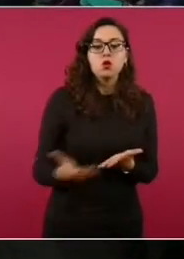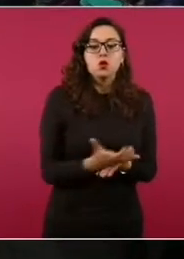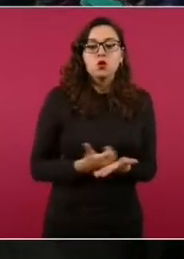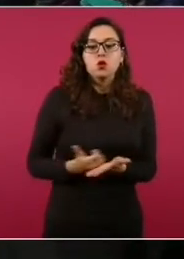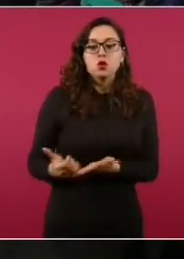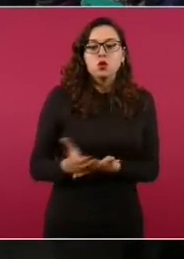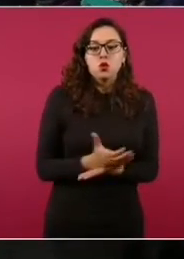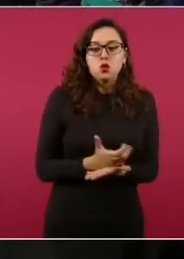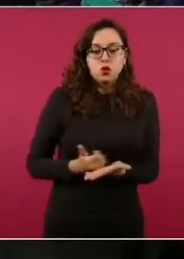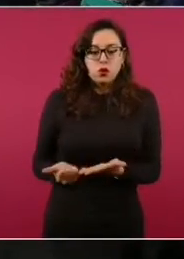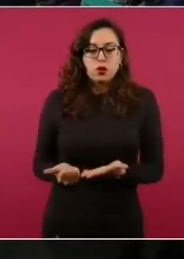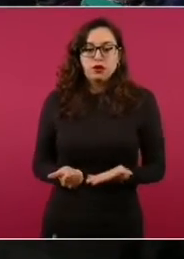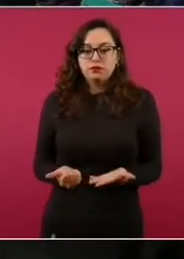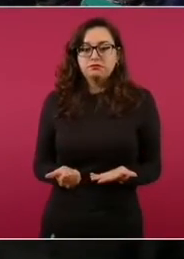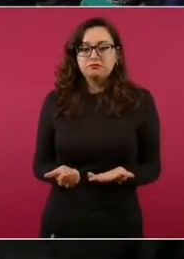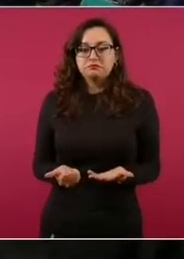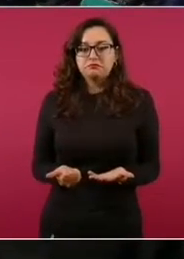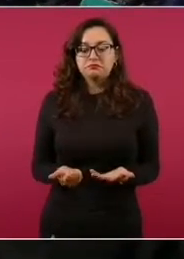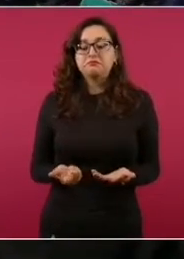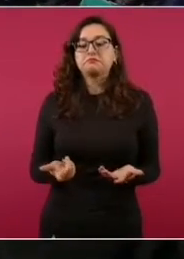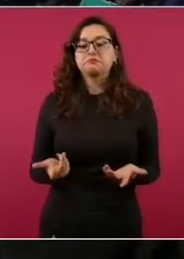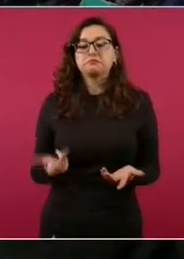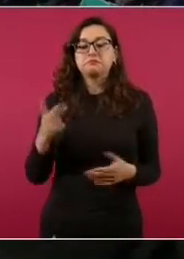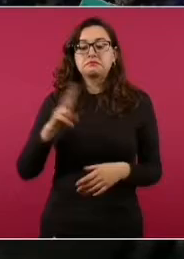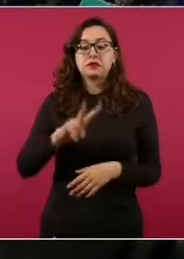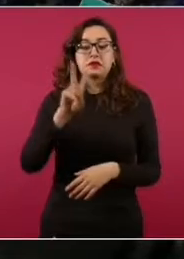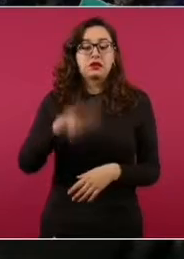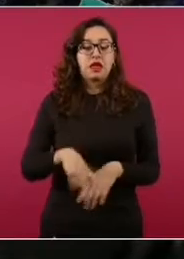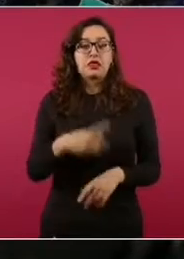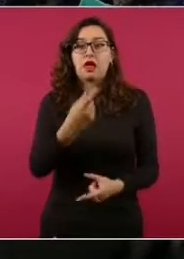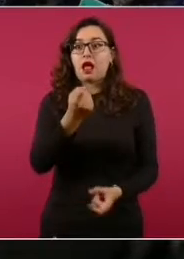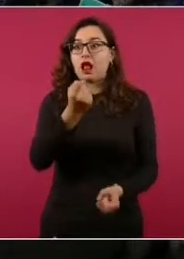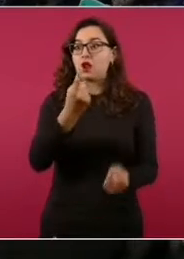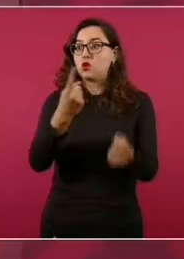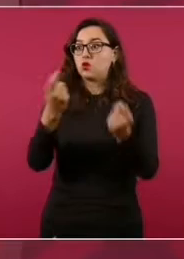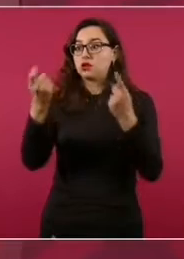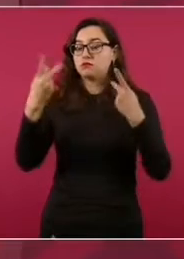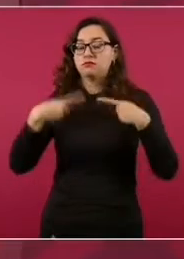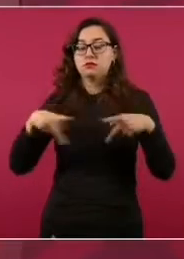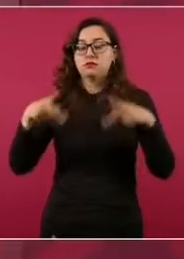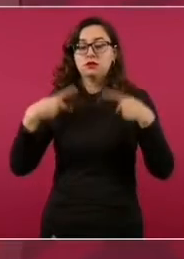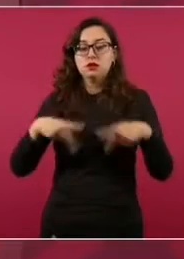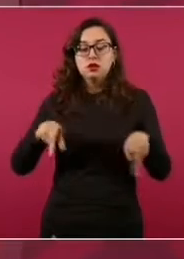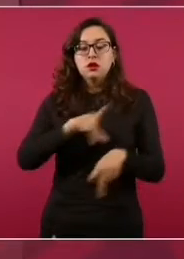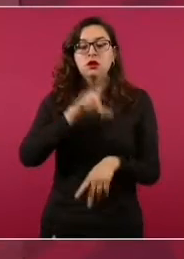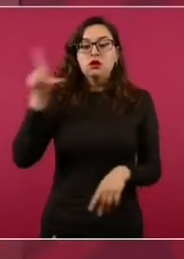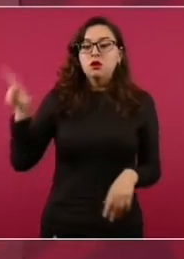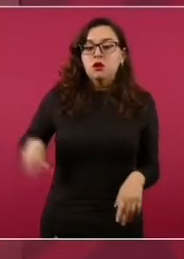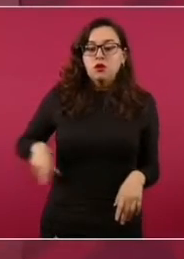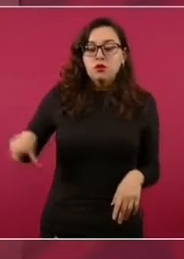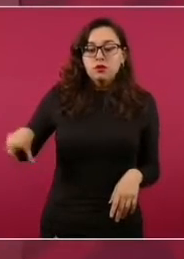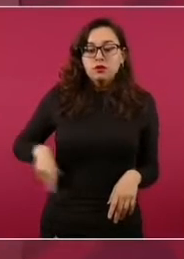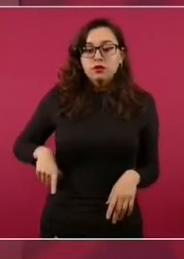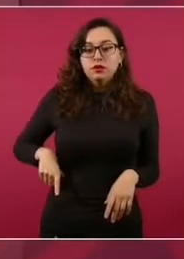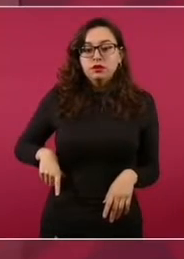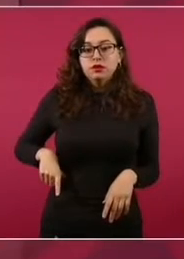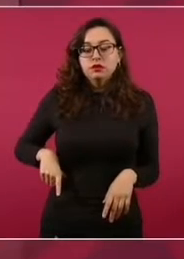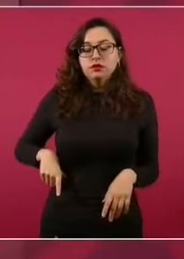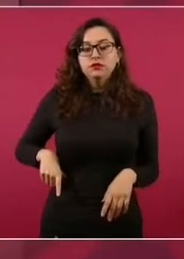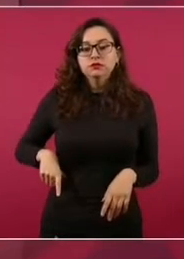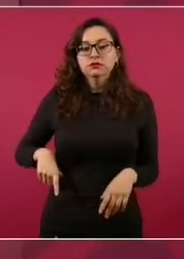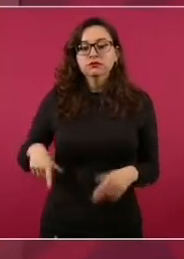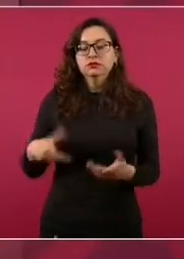funcionarios públicos que no servidores